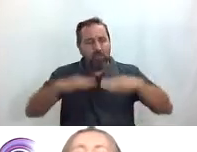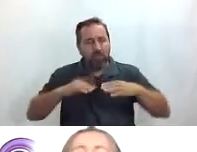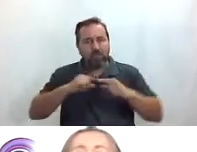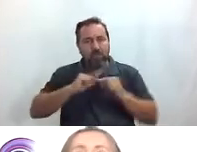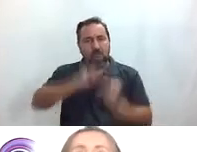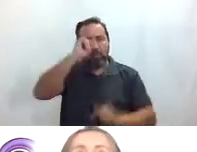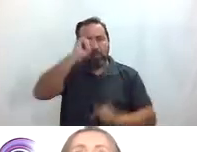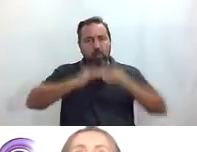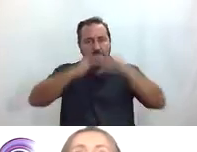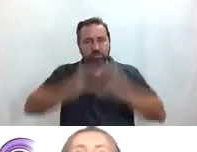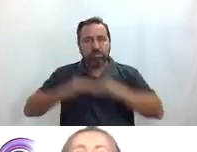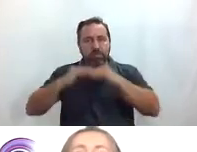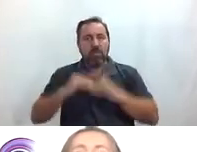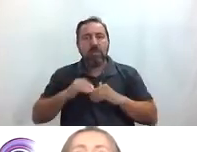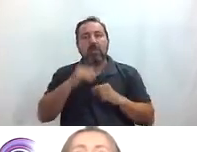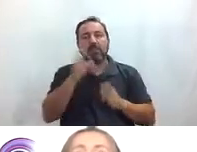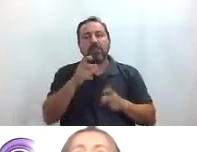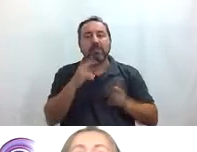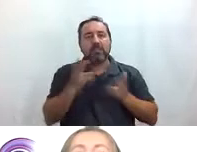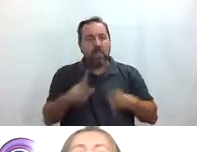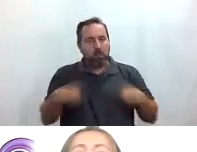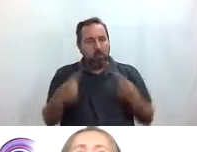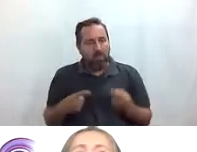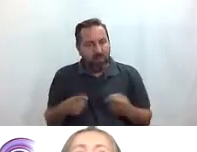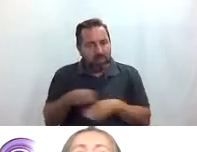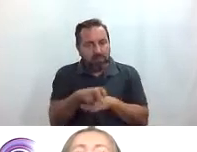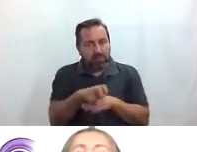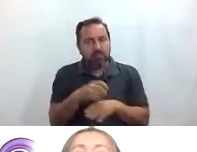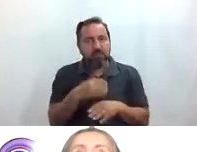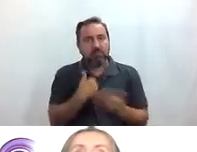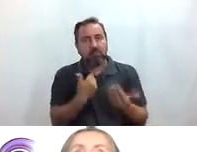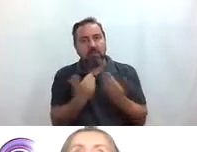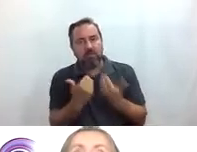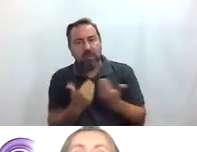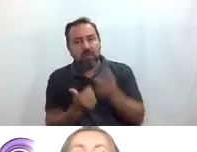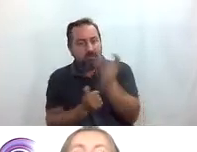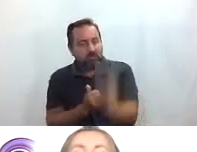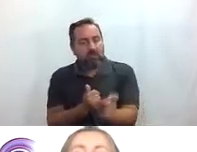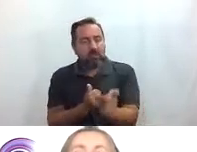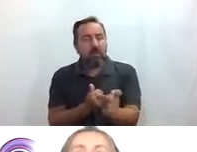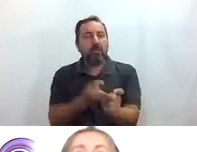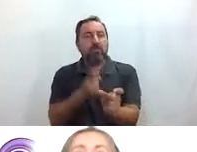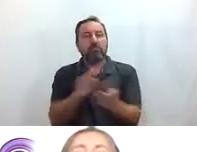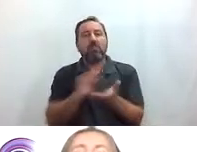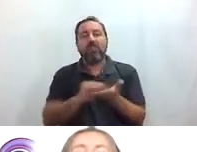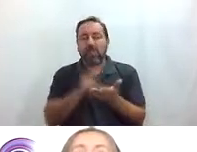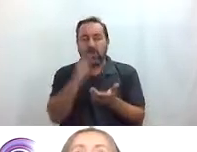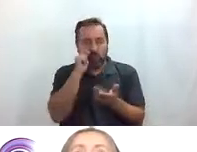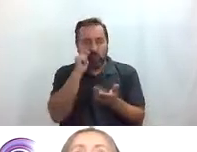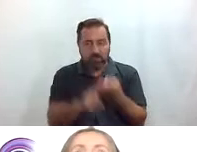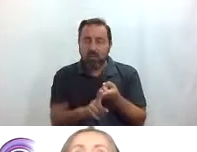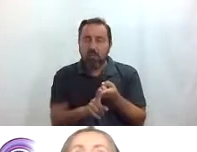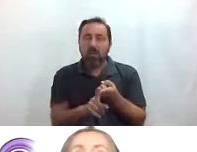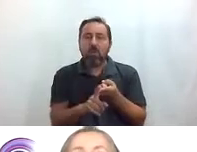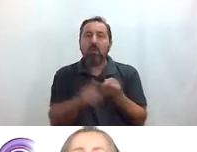alturas para pues personas en silla de ruedas que puedan hablar con las personas que atienden en esa oficina de turismo puedan coger